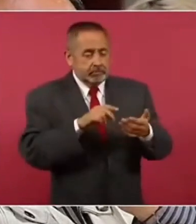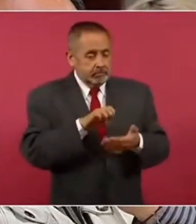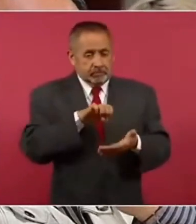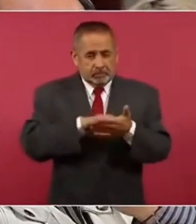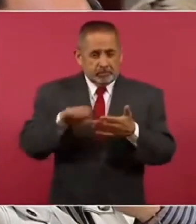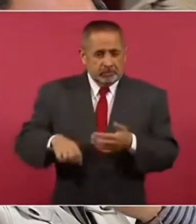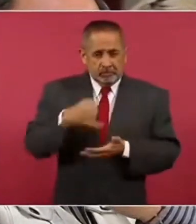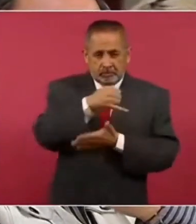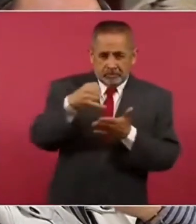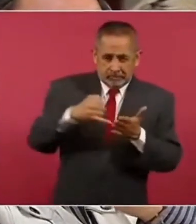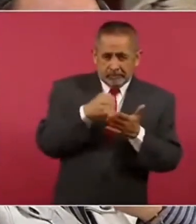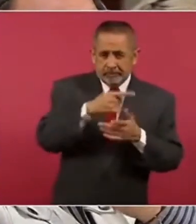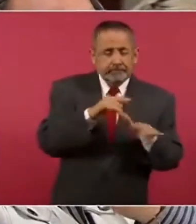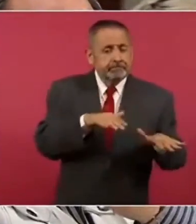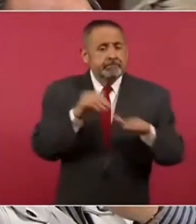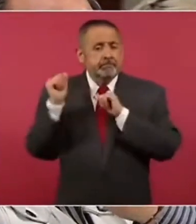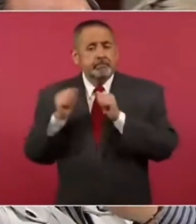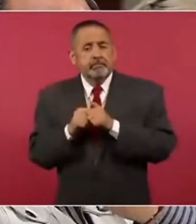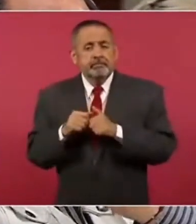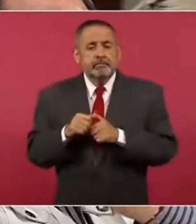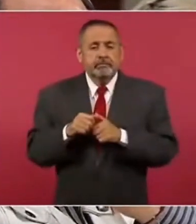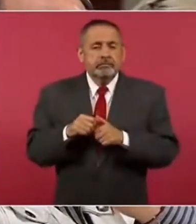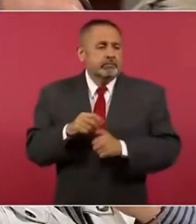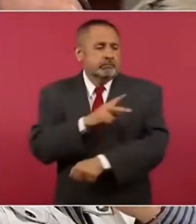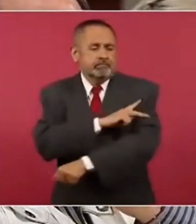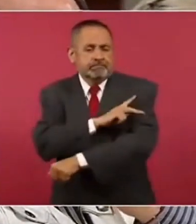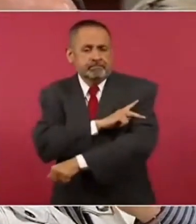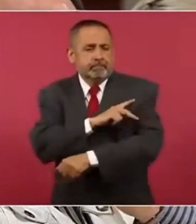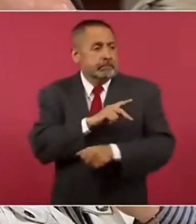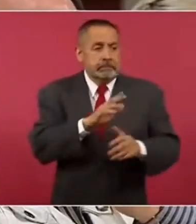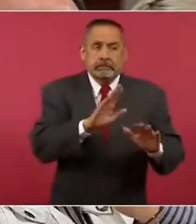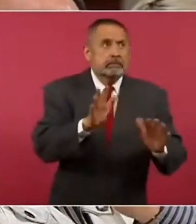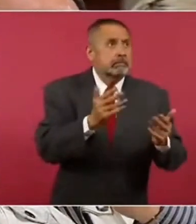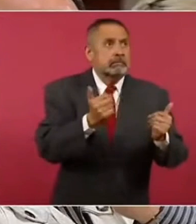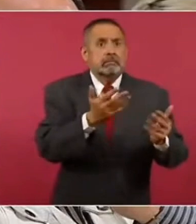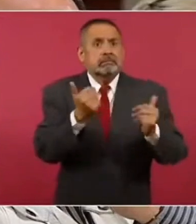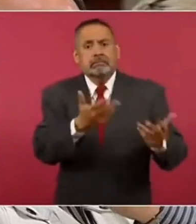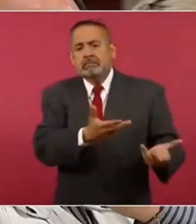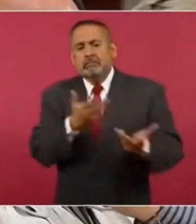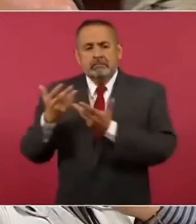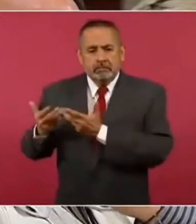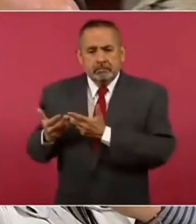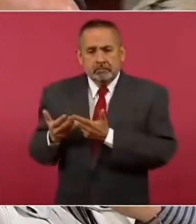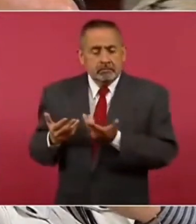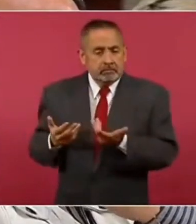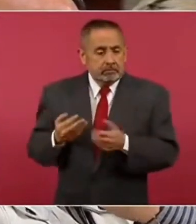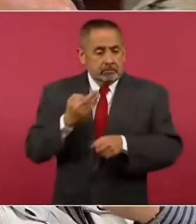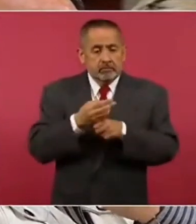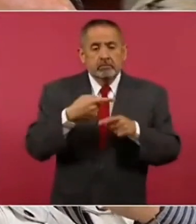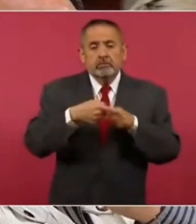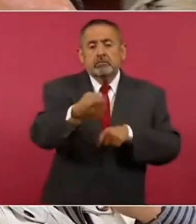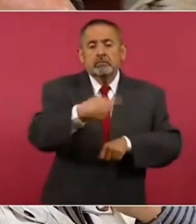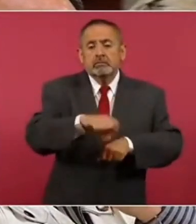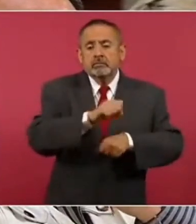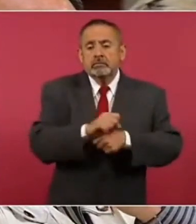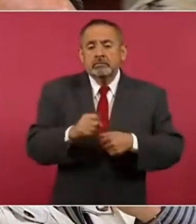evacuaron por parte de Protección Civil que se salgan. Pero en estos momentos que se viene Semana Santa,